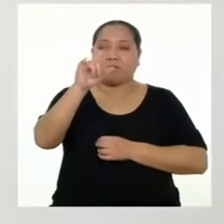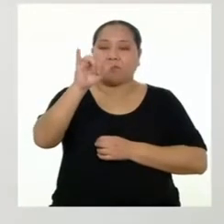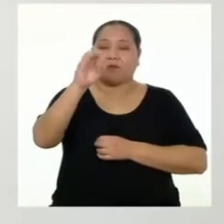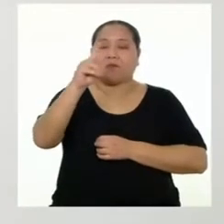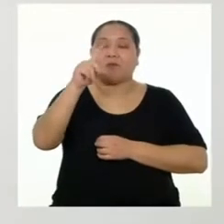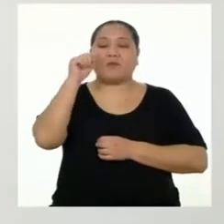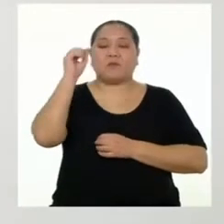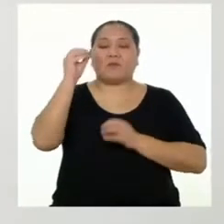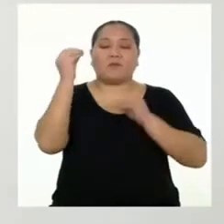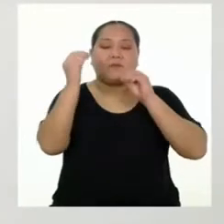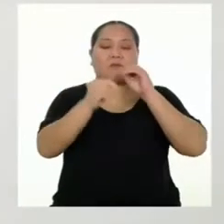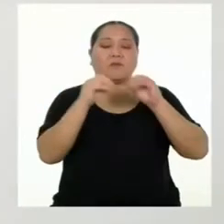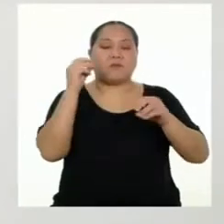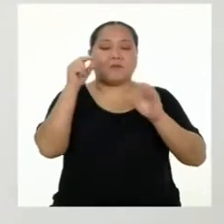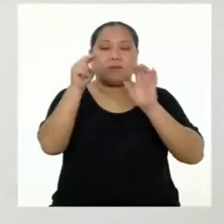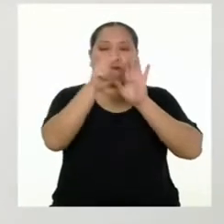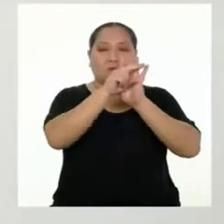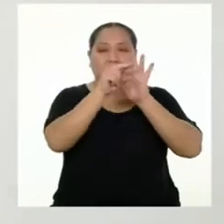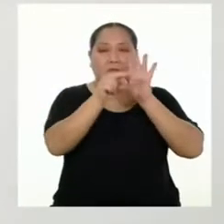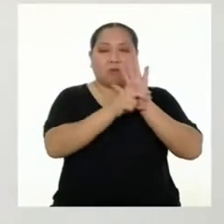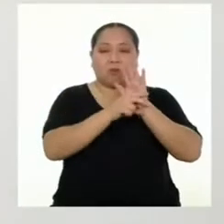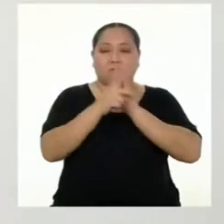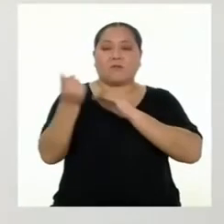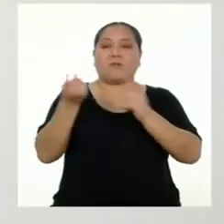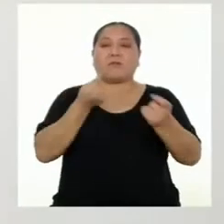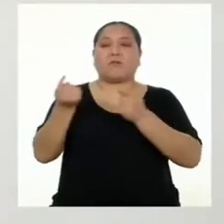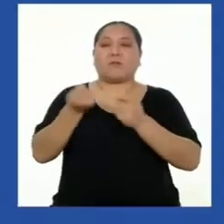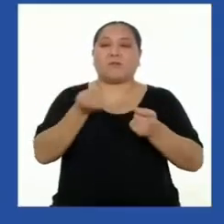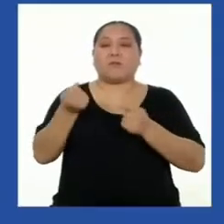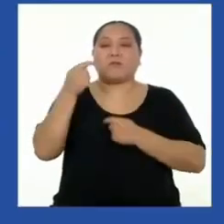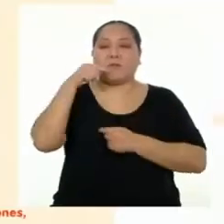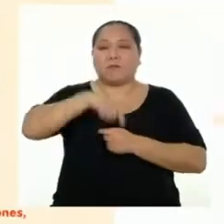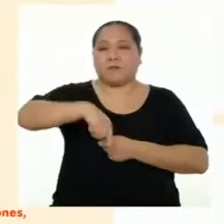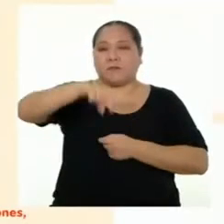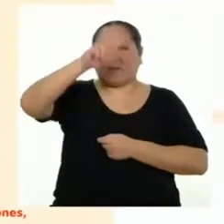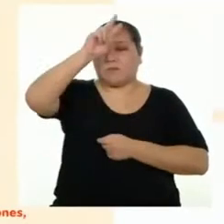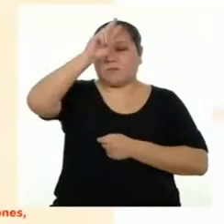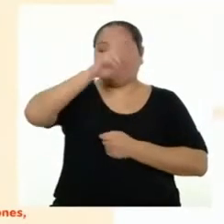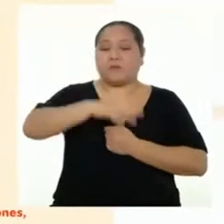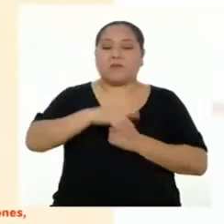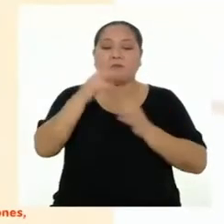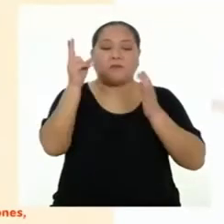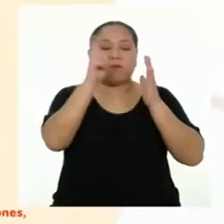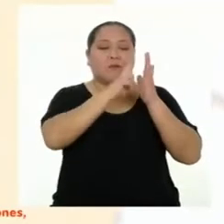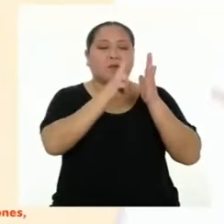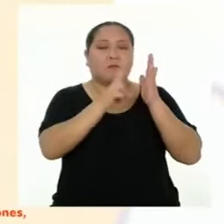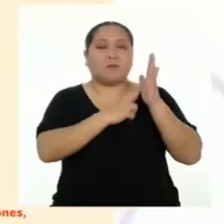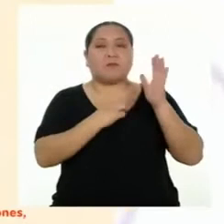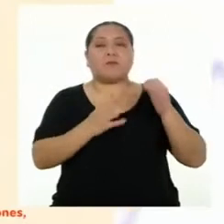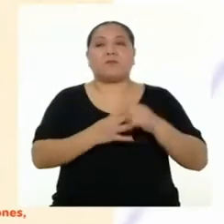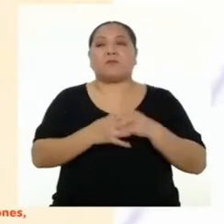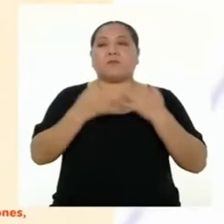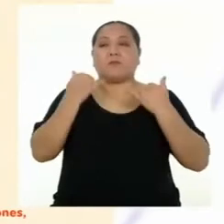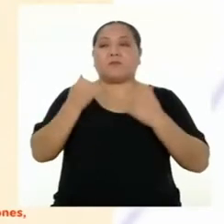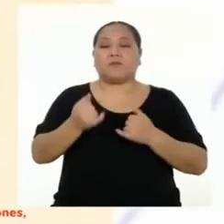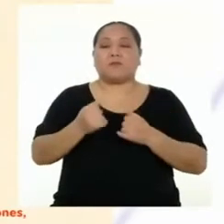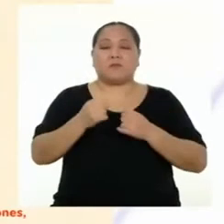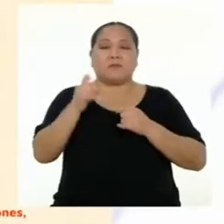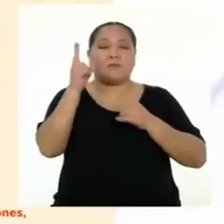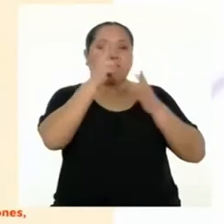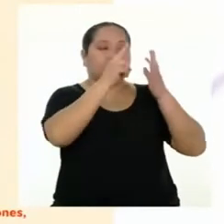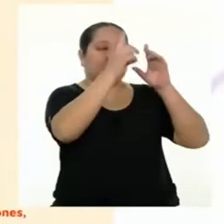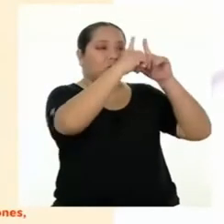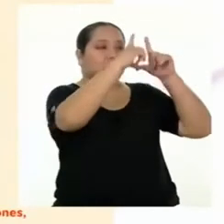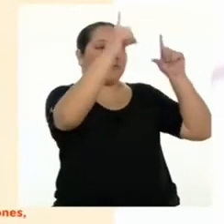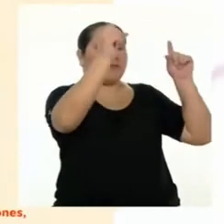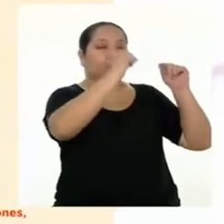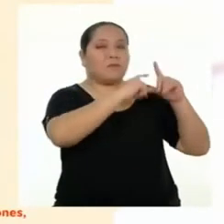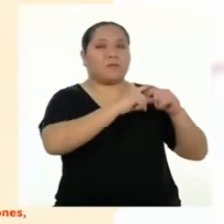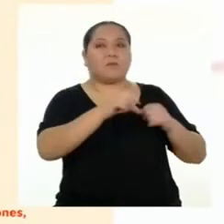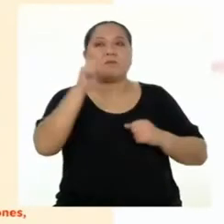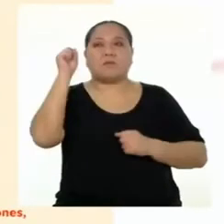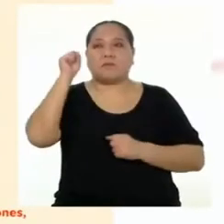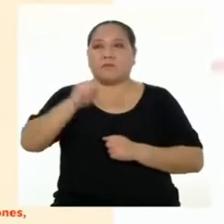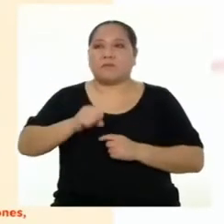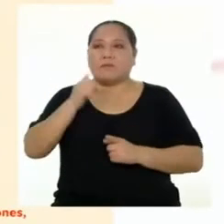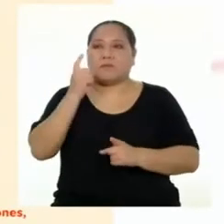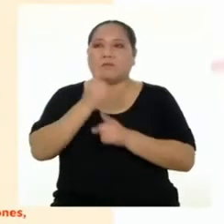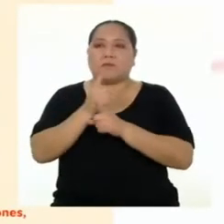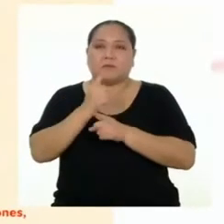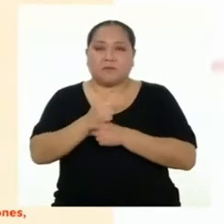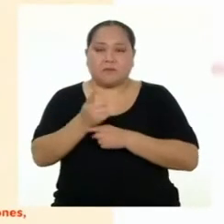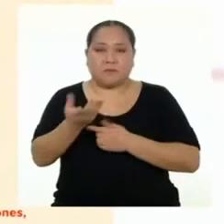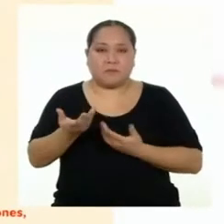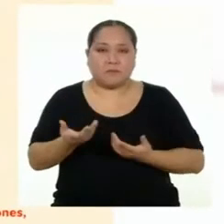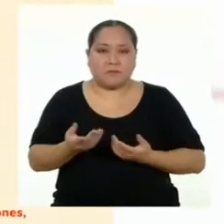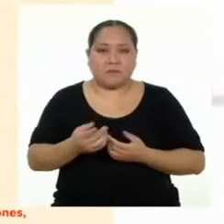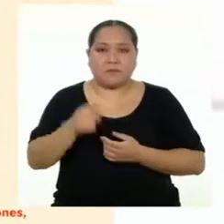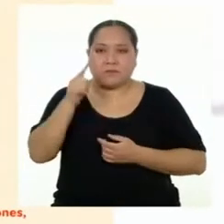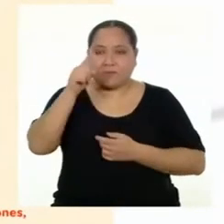normas que rigen para Perú. Veamos el texto completo. Y ahora vamos a leer párrafo por párrafo. Así es.